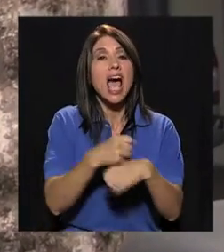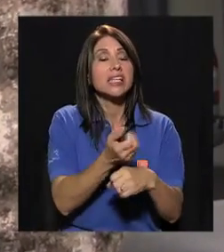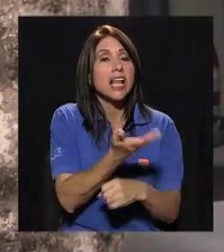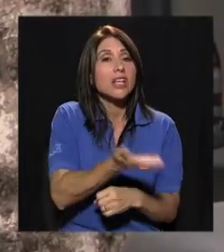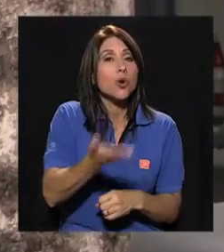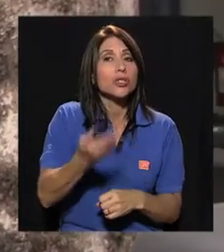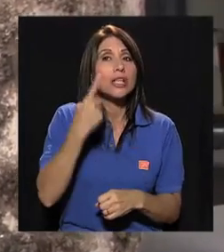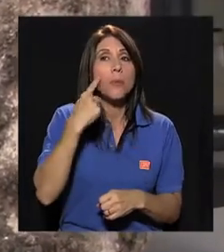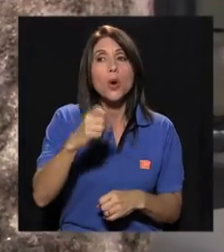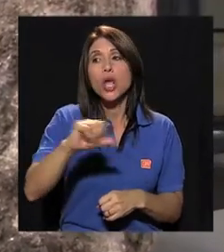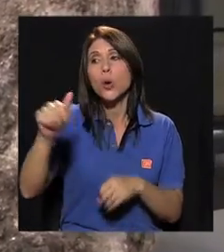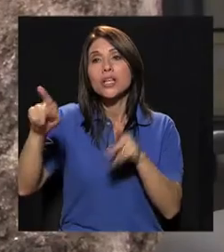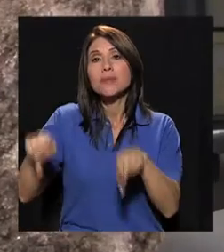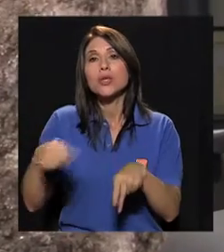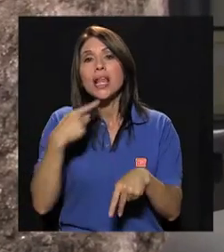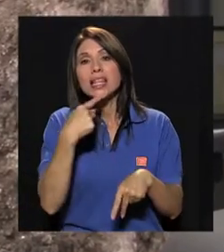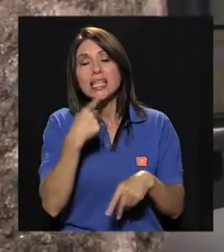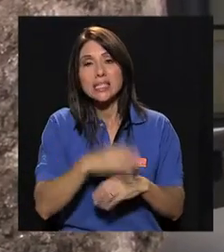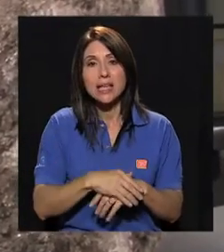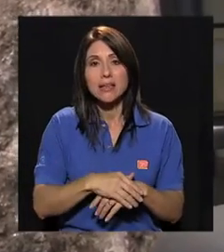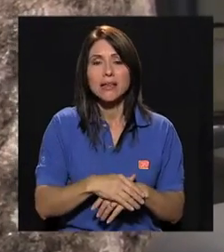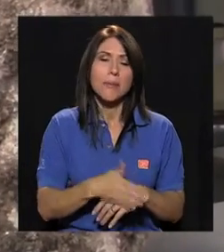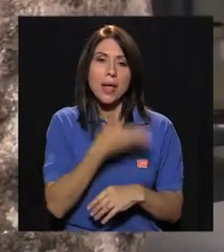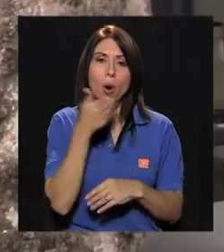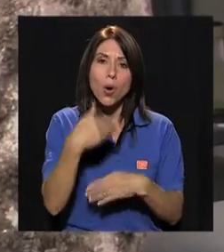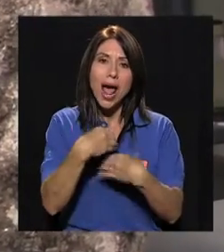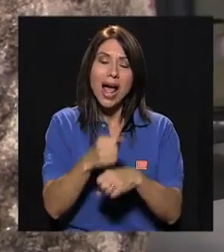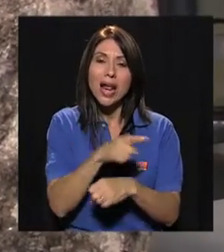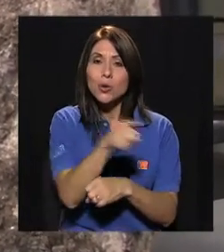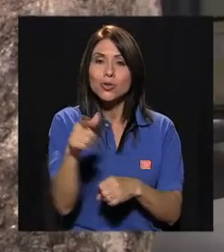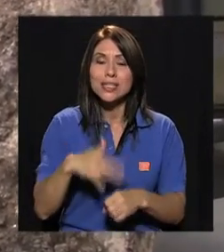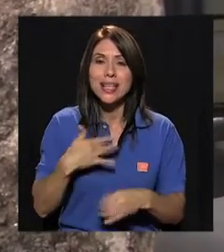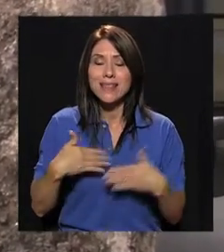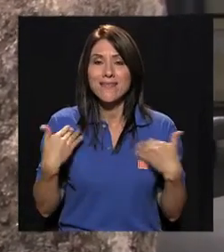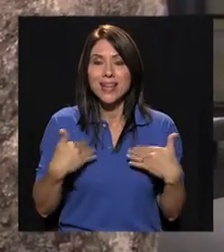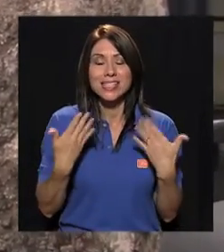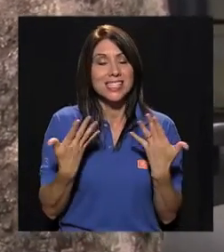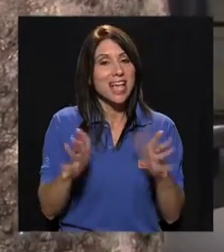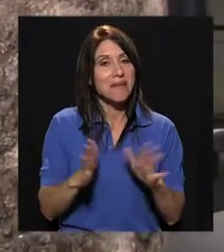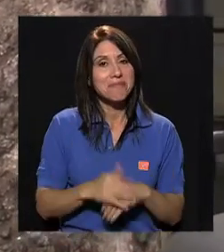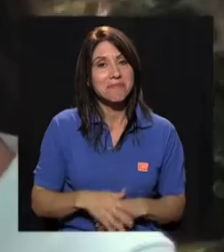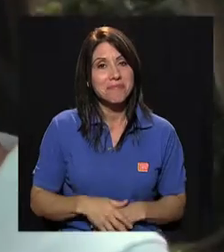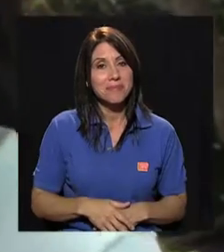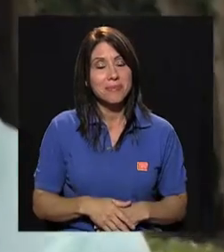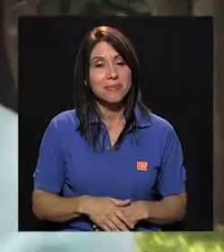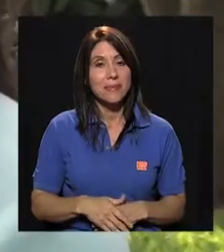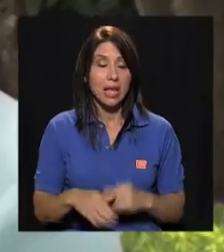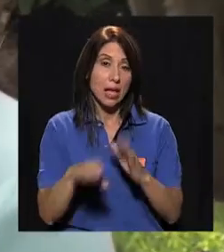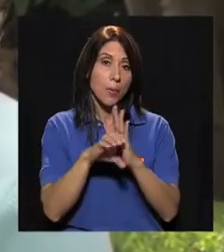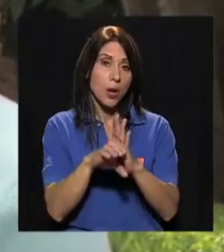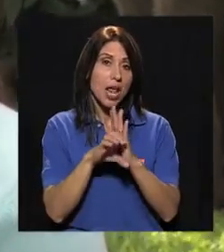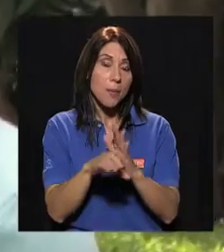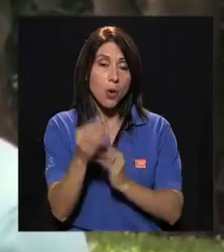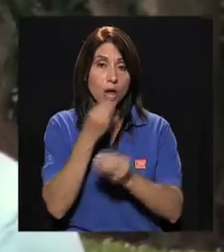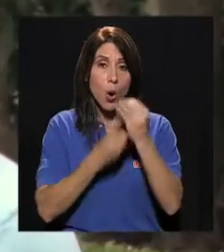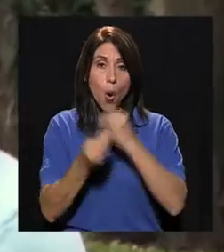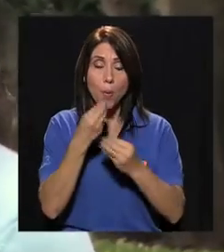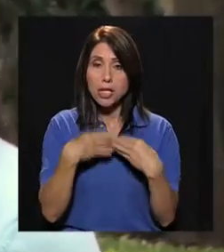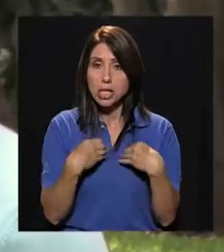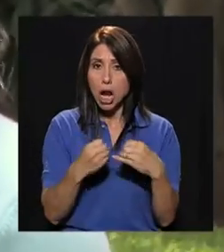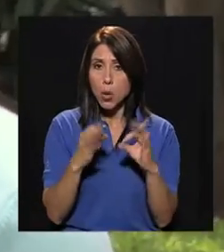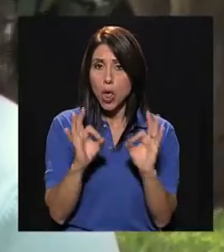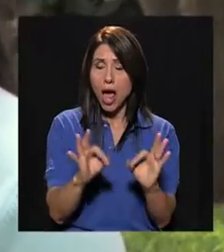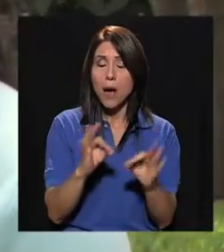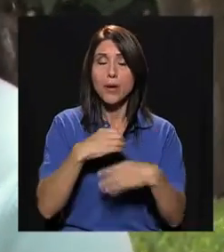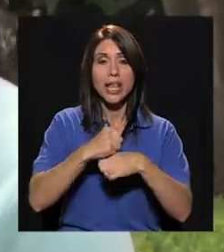los demás lo dicen, entonces tal vez es como que hagan mal lo que los hace felices a ellos y ya. Por ejemplo, que coma